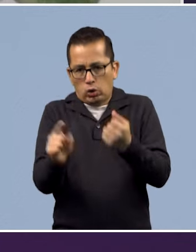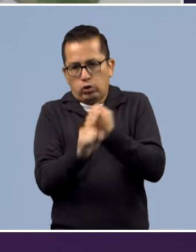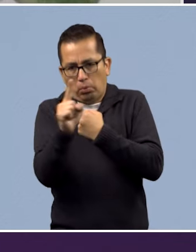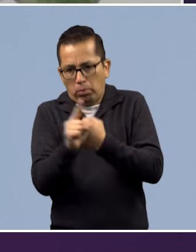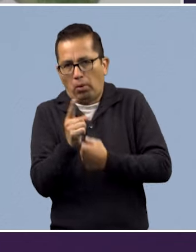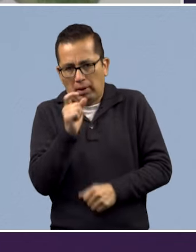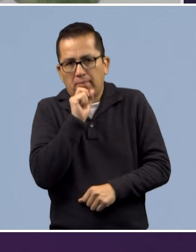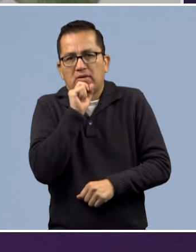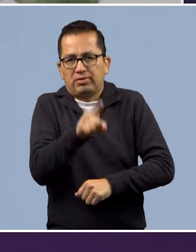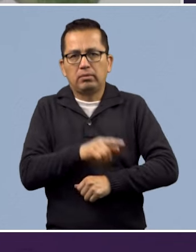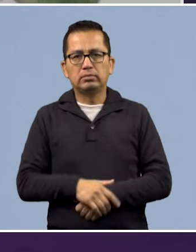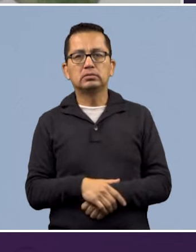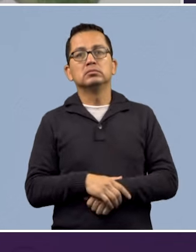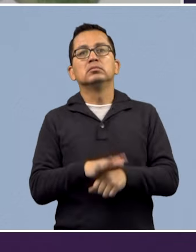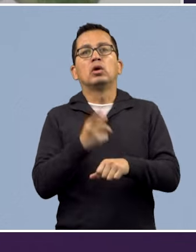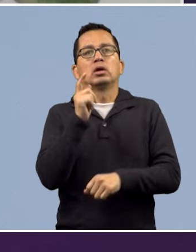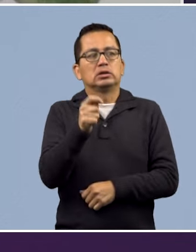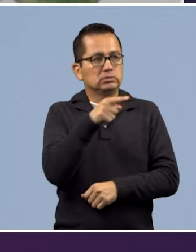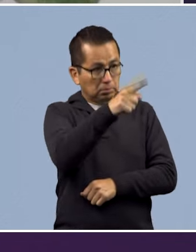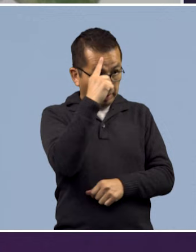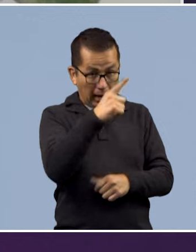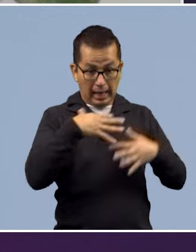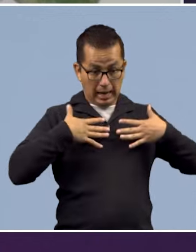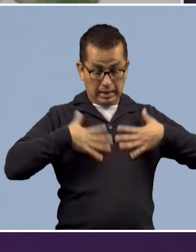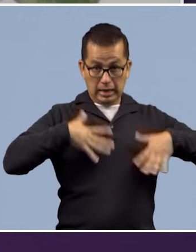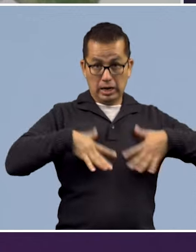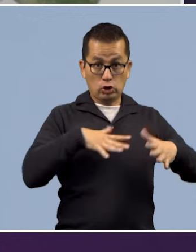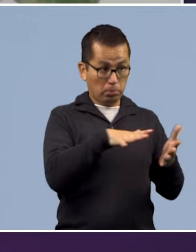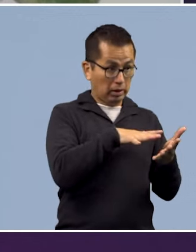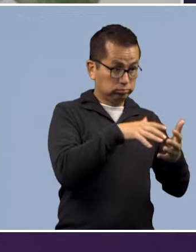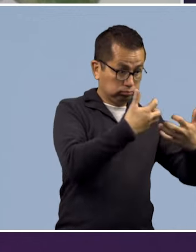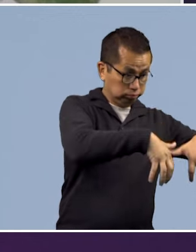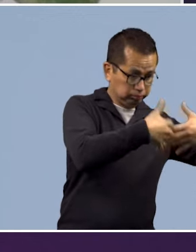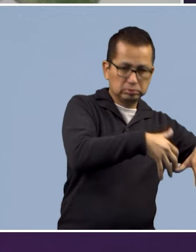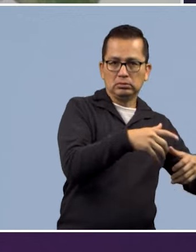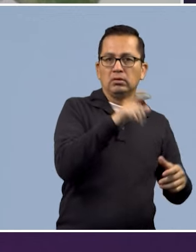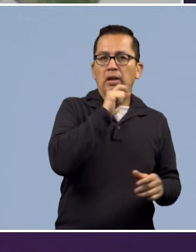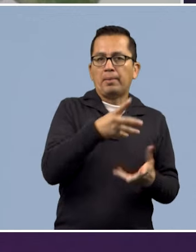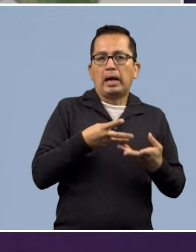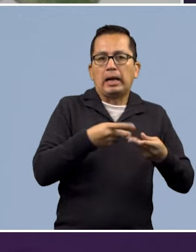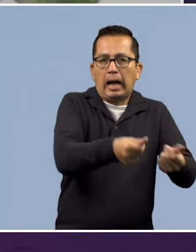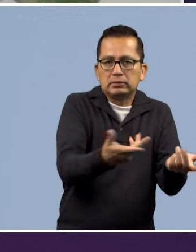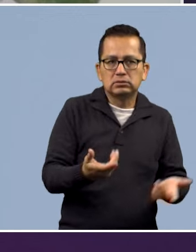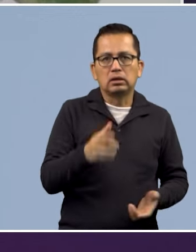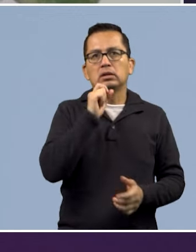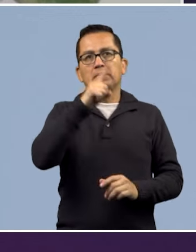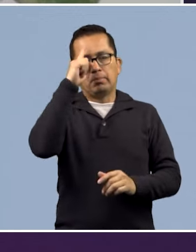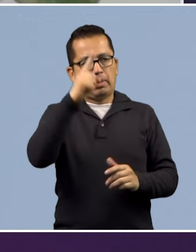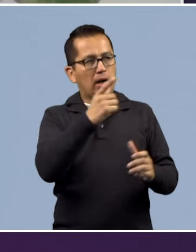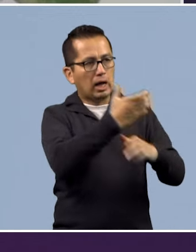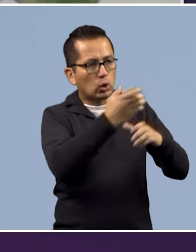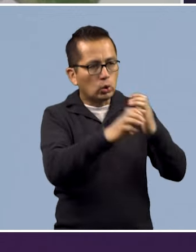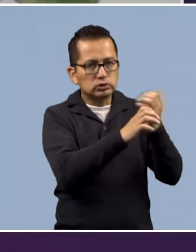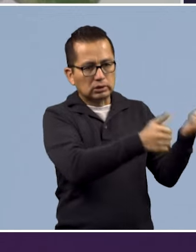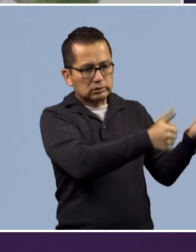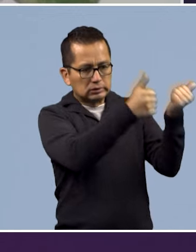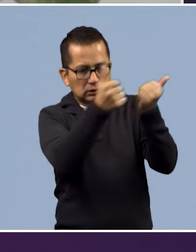lugar en el que se fabrican, los impactos que tienen para transportar las cosas que compramos.